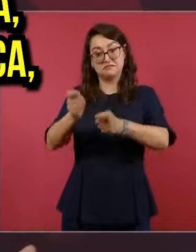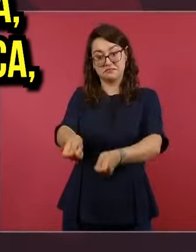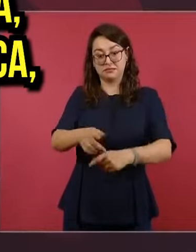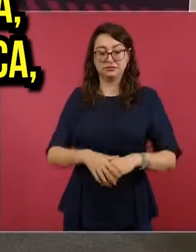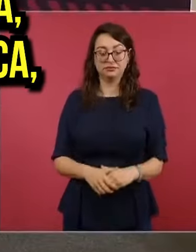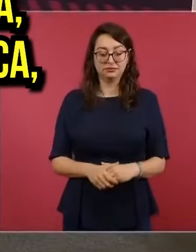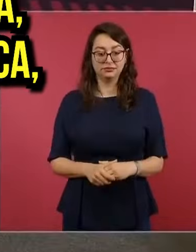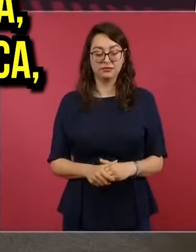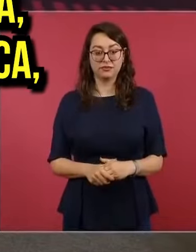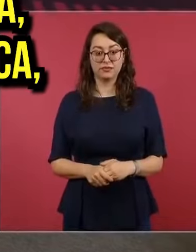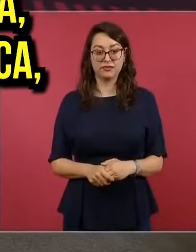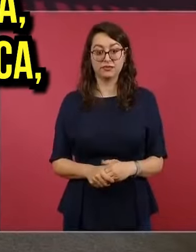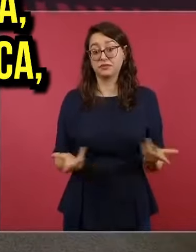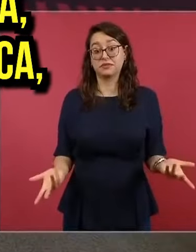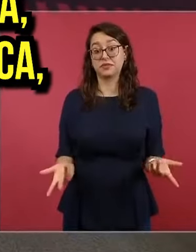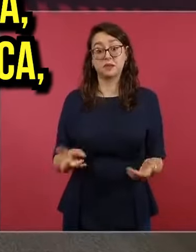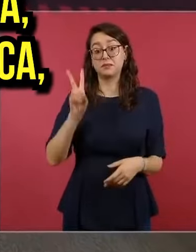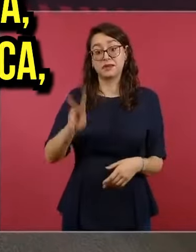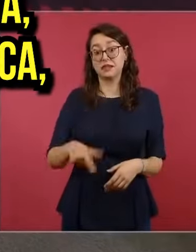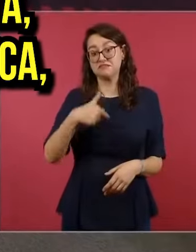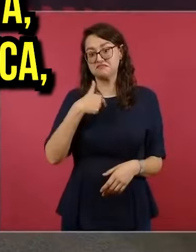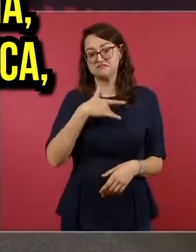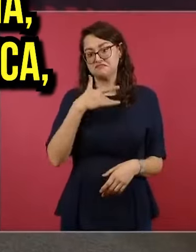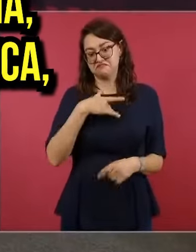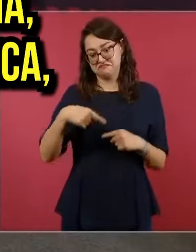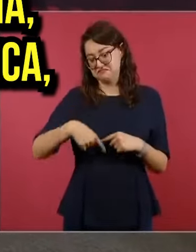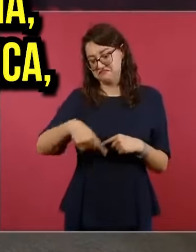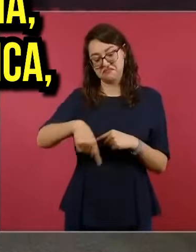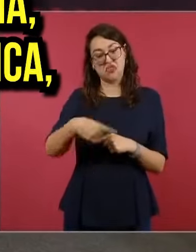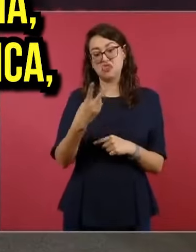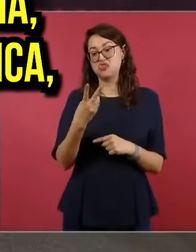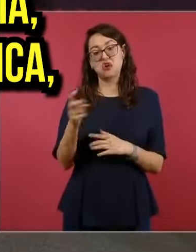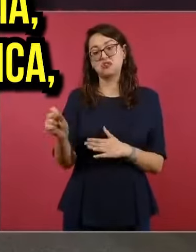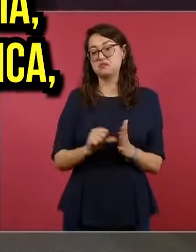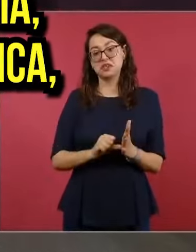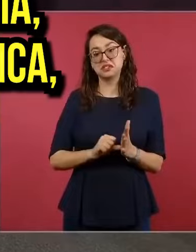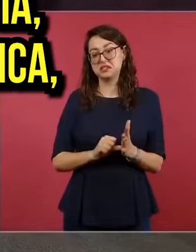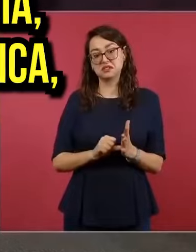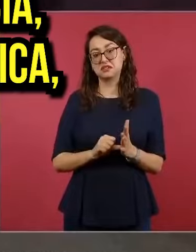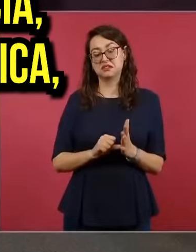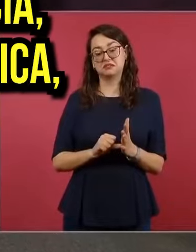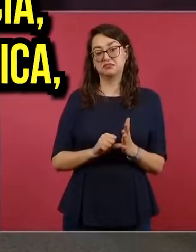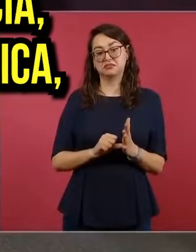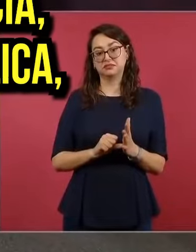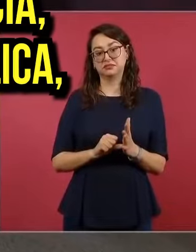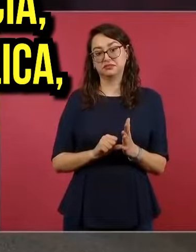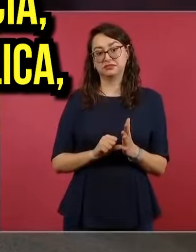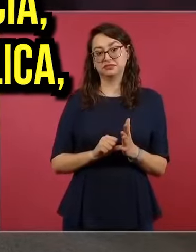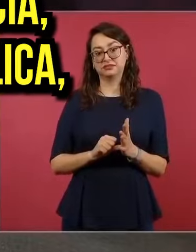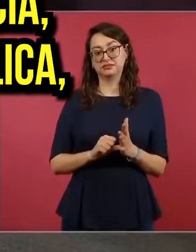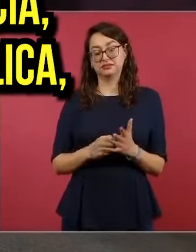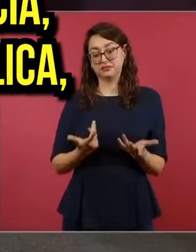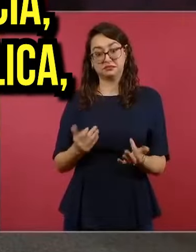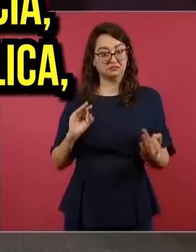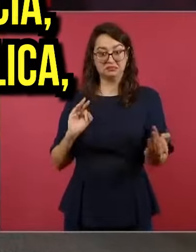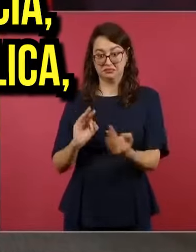A mí me quedan dos meses y días lo que queda para la